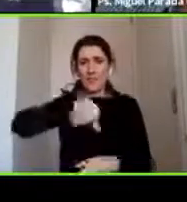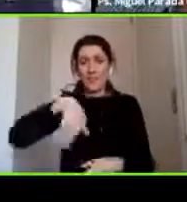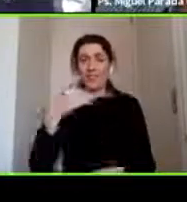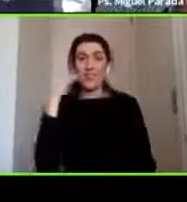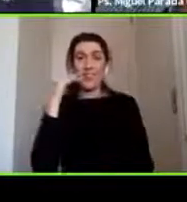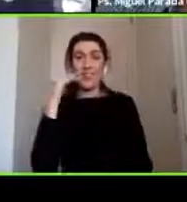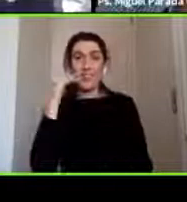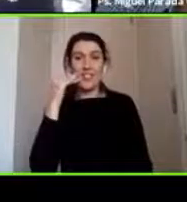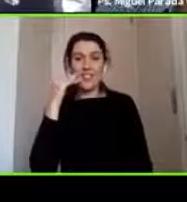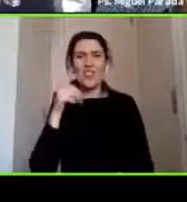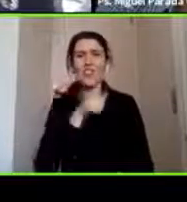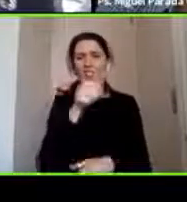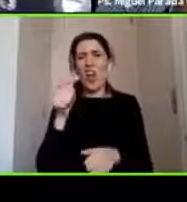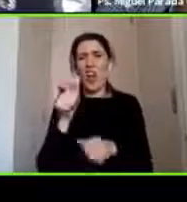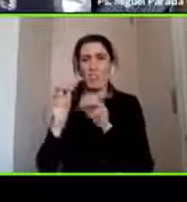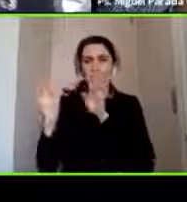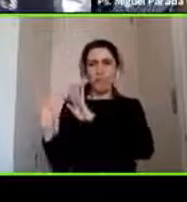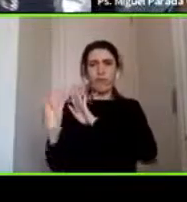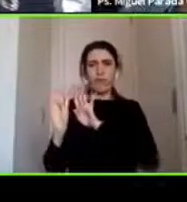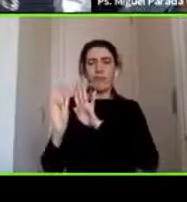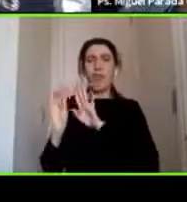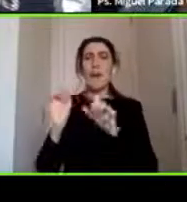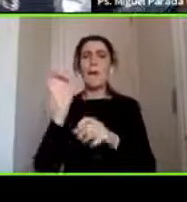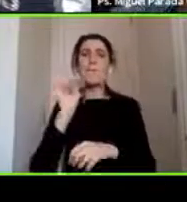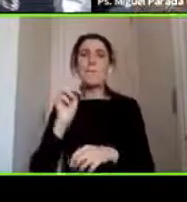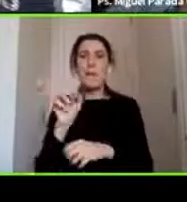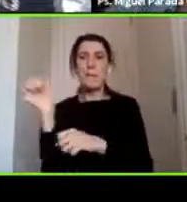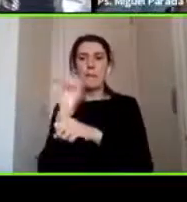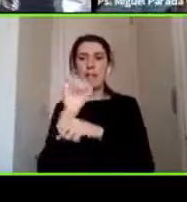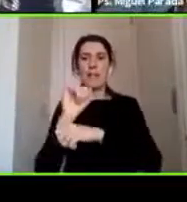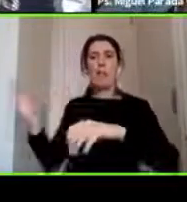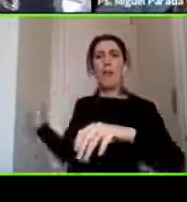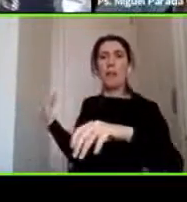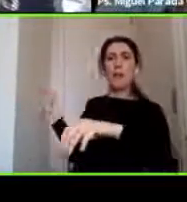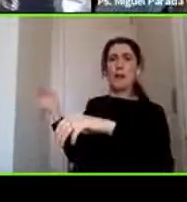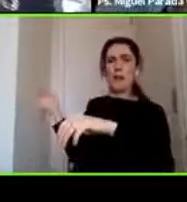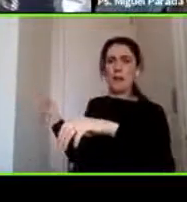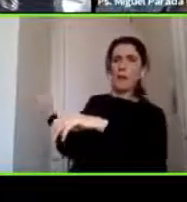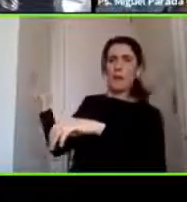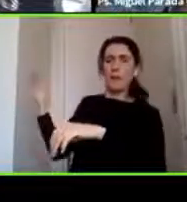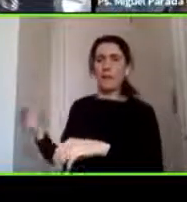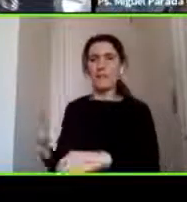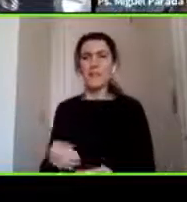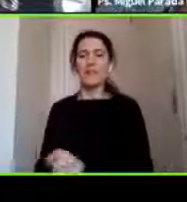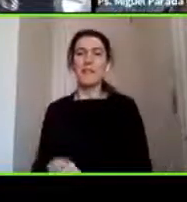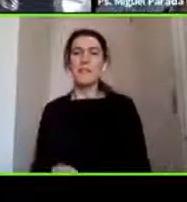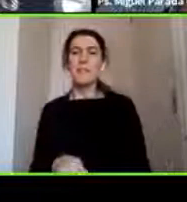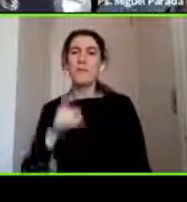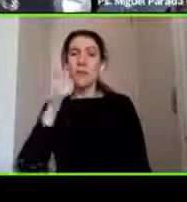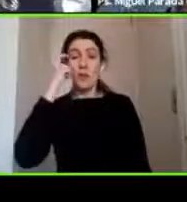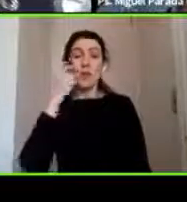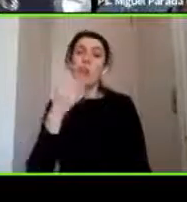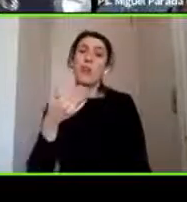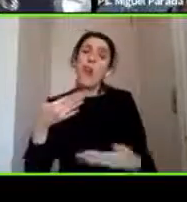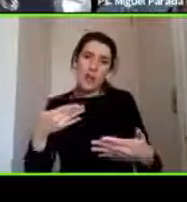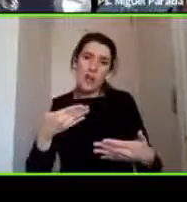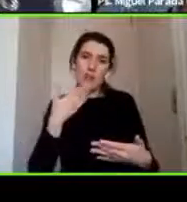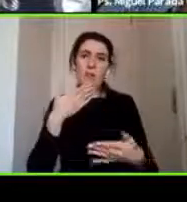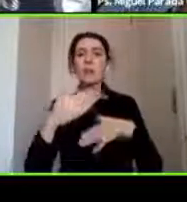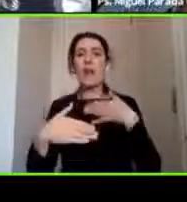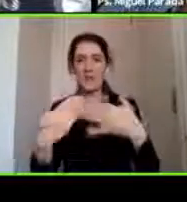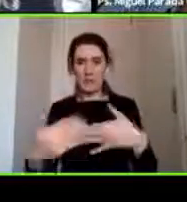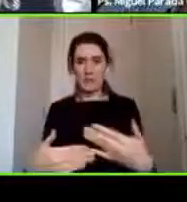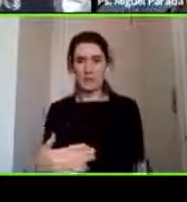atrás querándole tanto entonces yo creo que también ese es un punto importante tengo otra